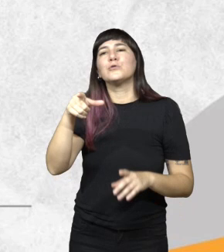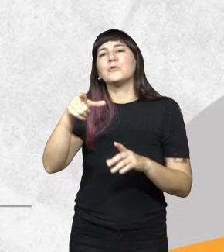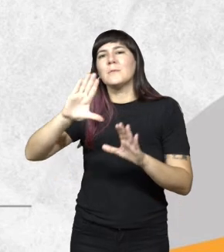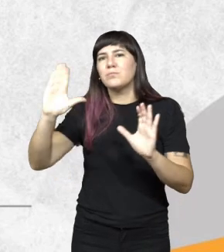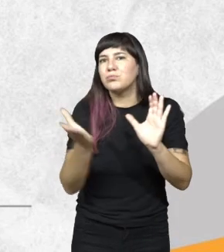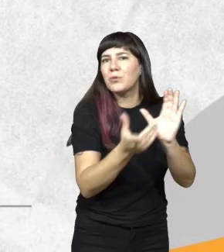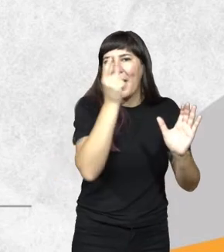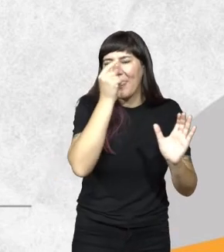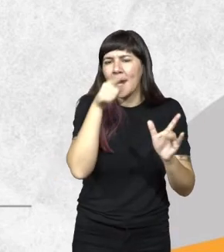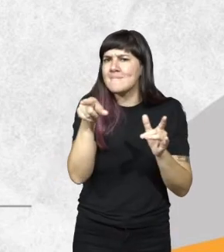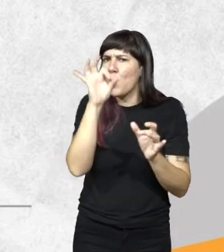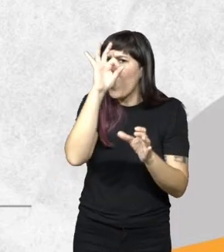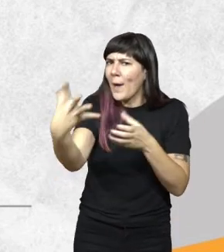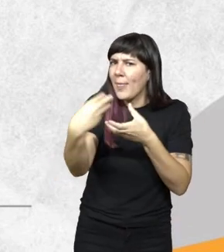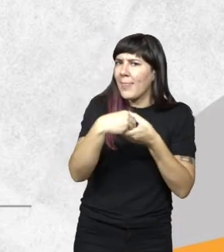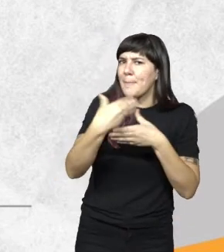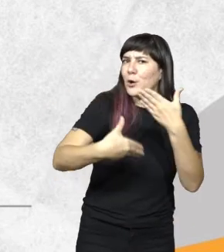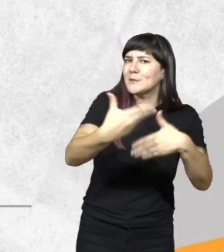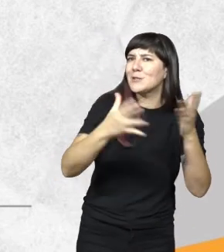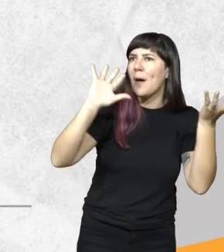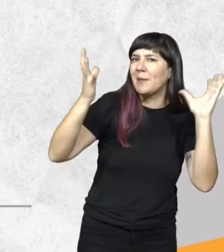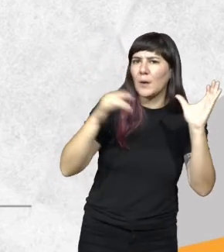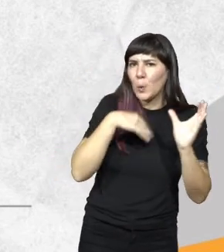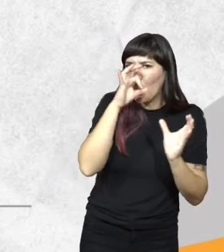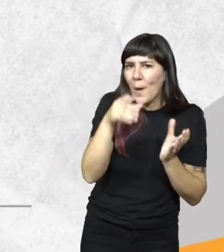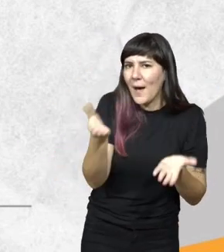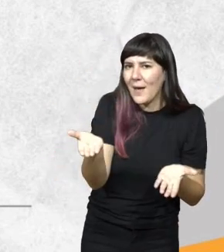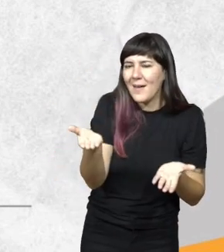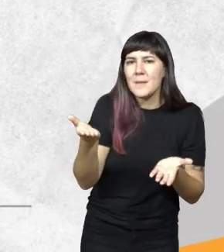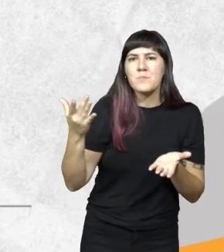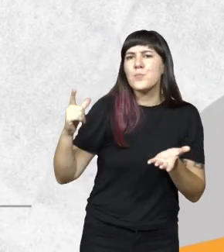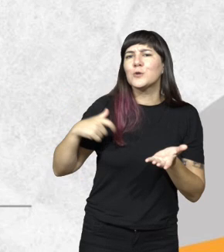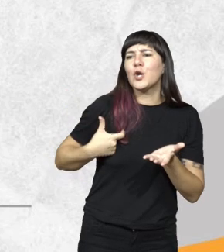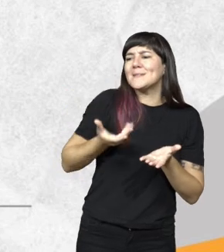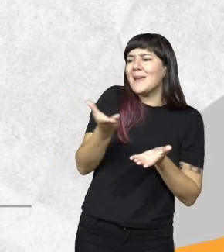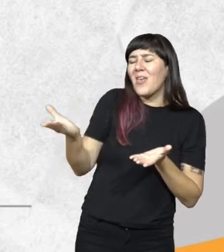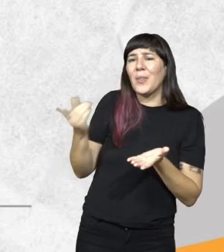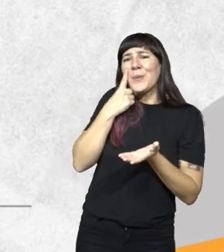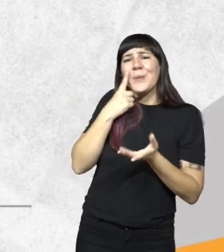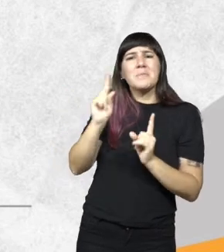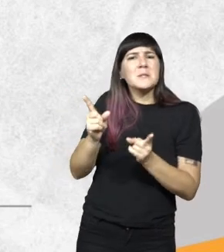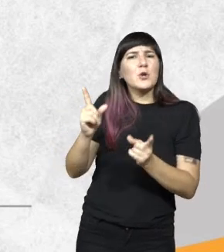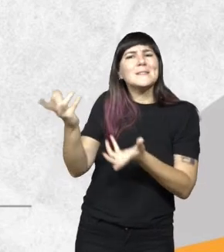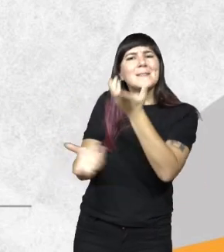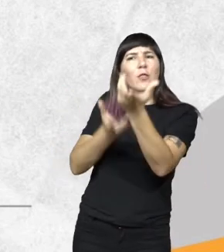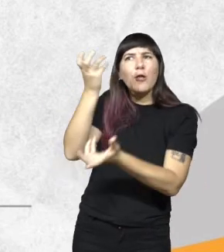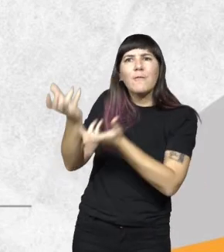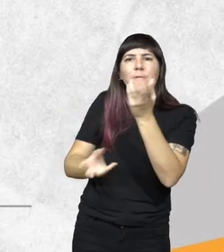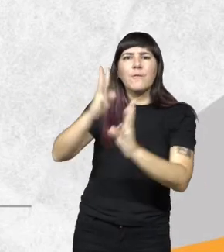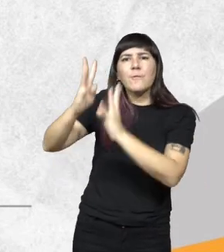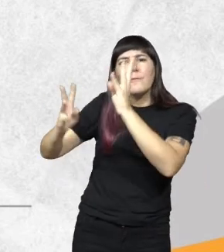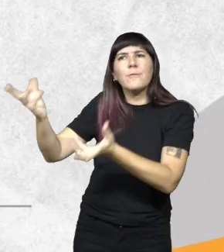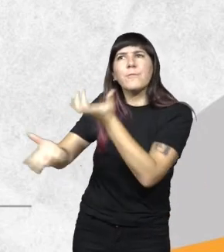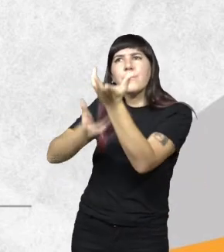a la gestión ambiental, jamás. Y esto significó que durante años la sociedad en Tolguín conviviera con los incendios forestales de